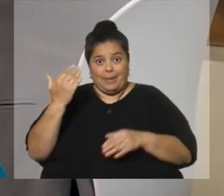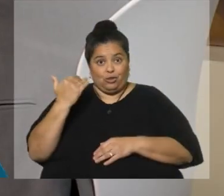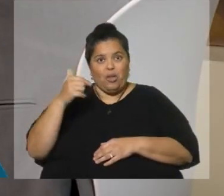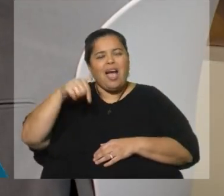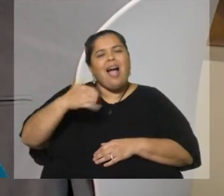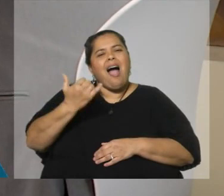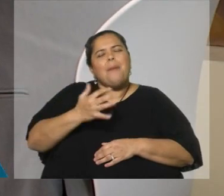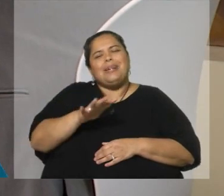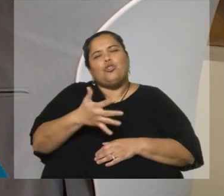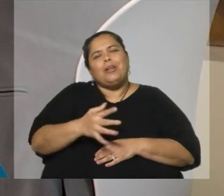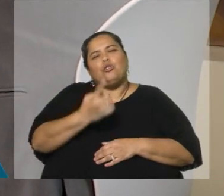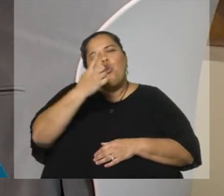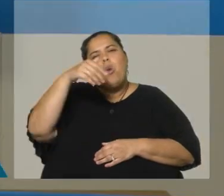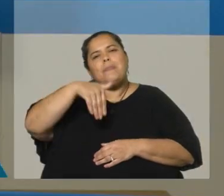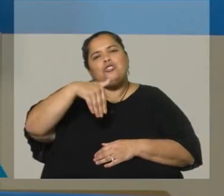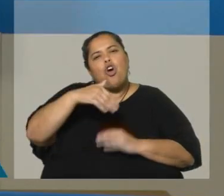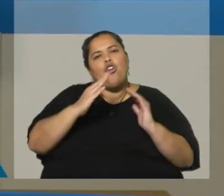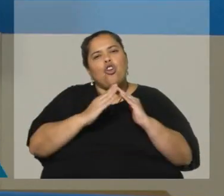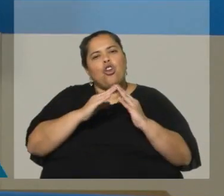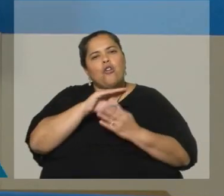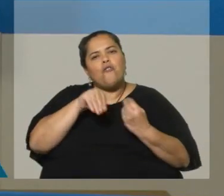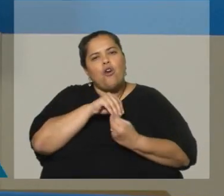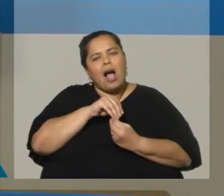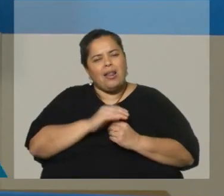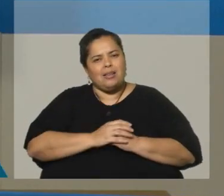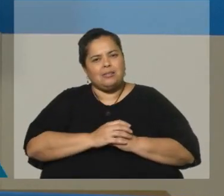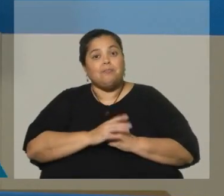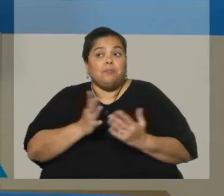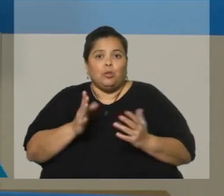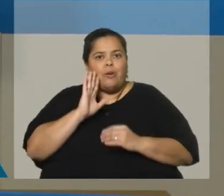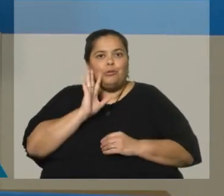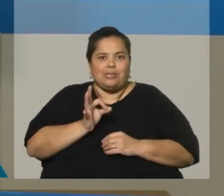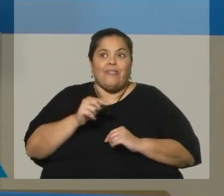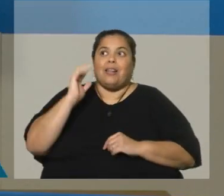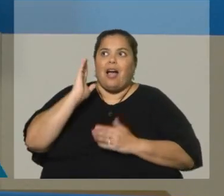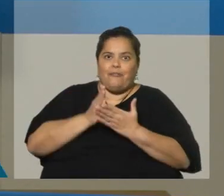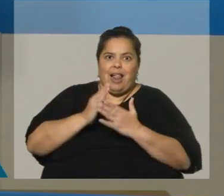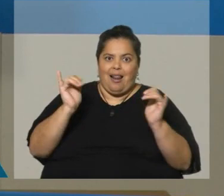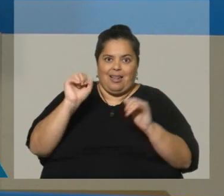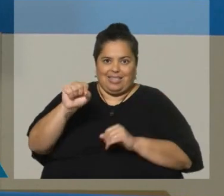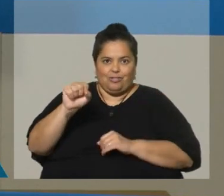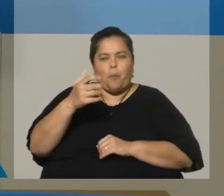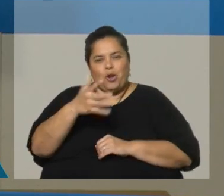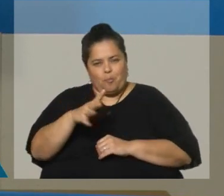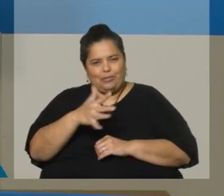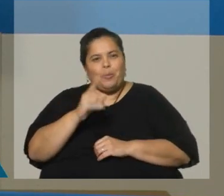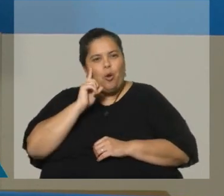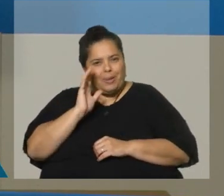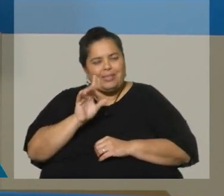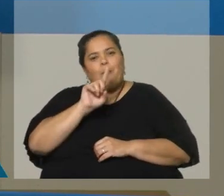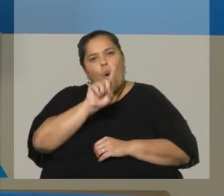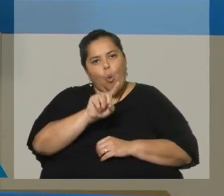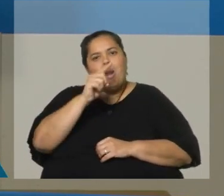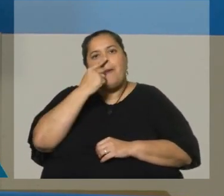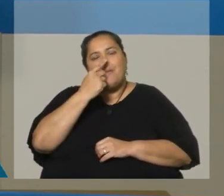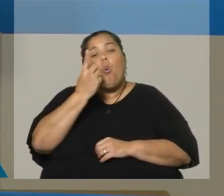un millón de hogares más o menos? Bueno, digamos, el número definitivo lo vamos a saber en el censo, pero tenemos estimaciones del orden de un millón 300